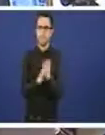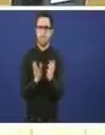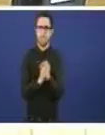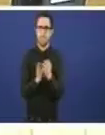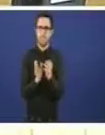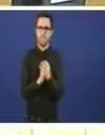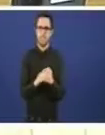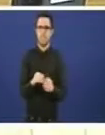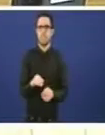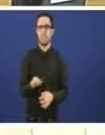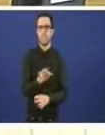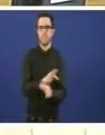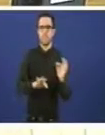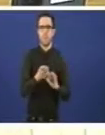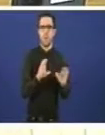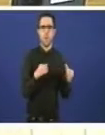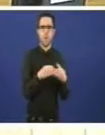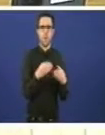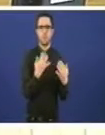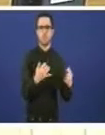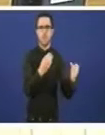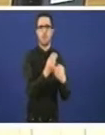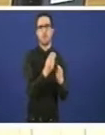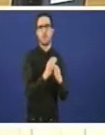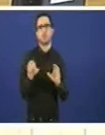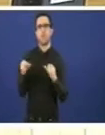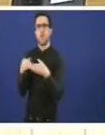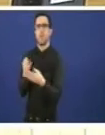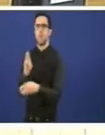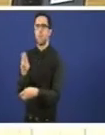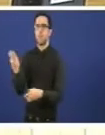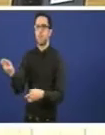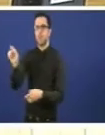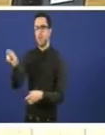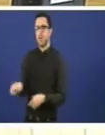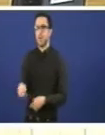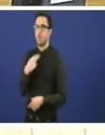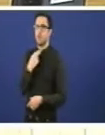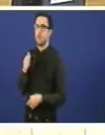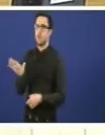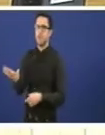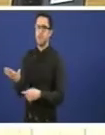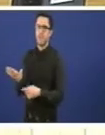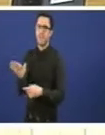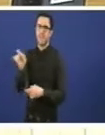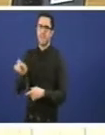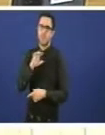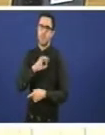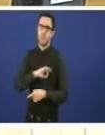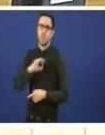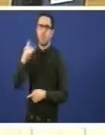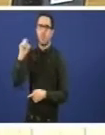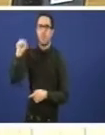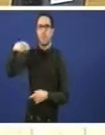intervención dos grupos parlamentarios polo Grupo Parlamentario Popular de Galicia ten a palabra don Daniel Luís Varela Suáces Carpeuna